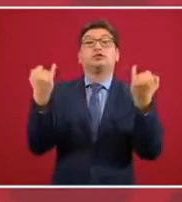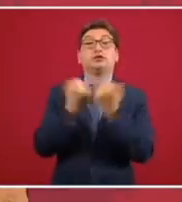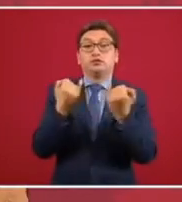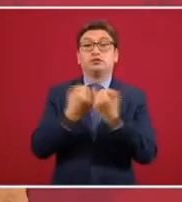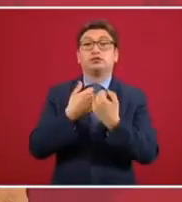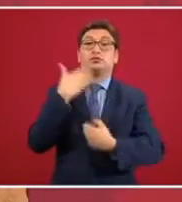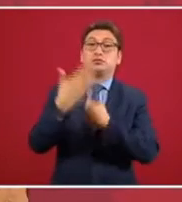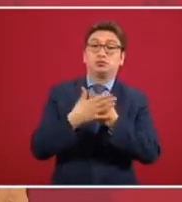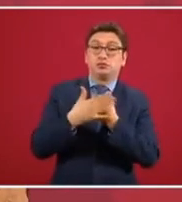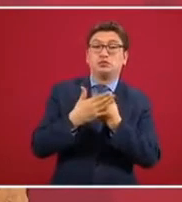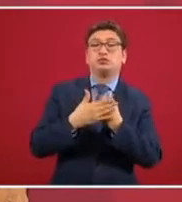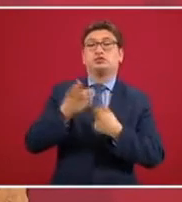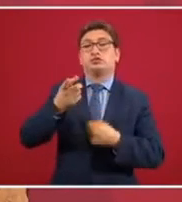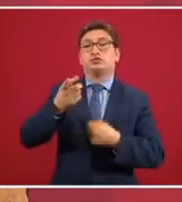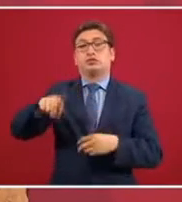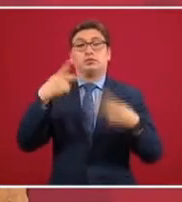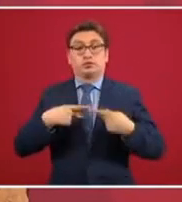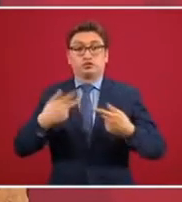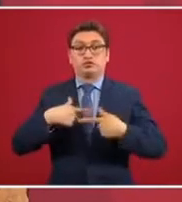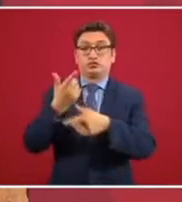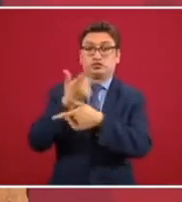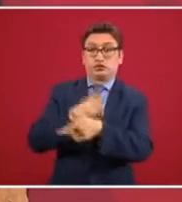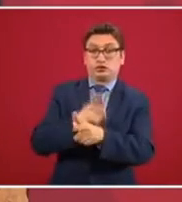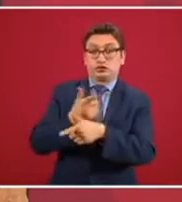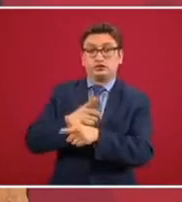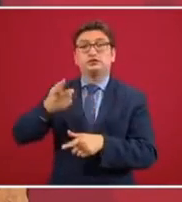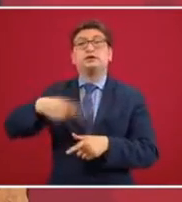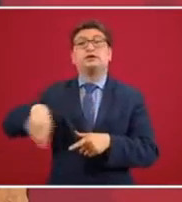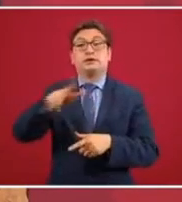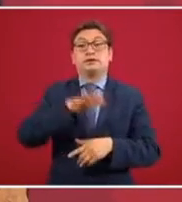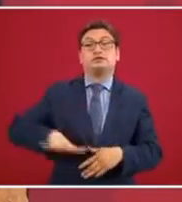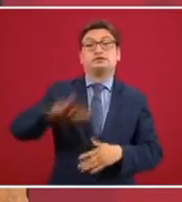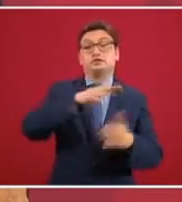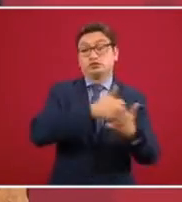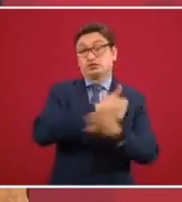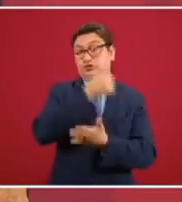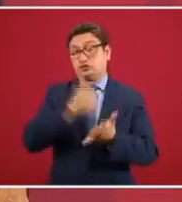de las grandes ciudades.